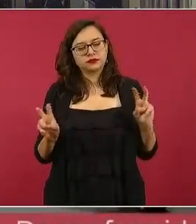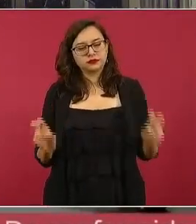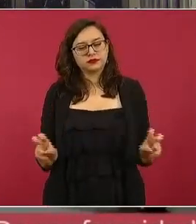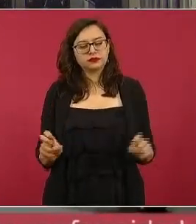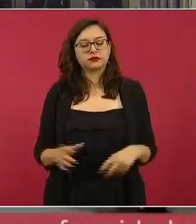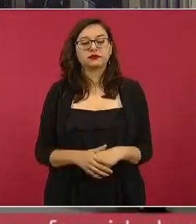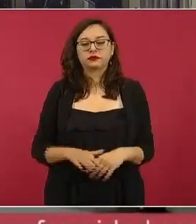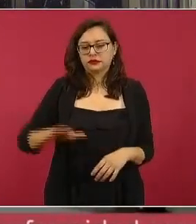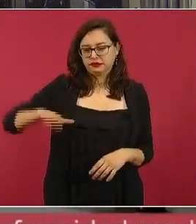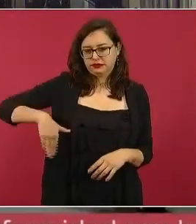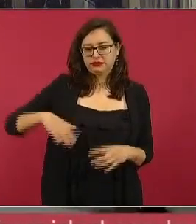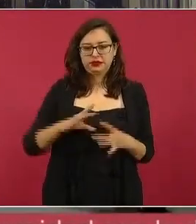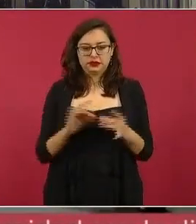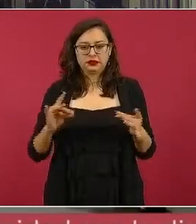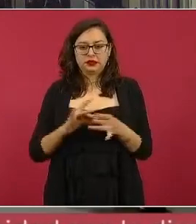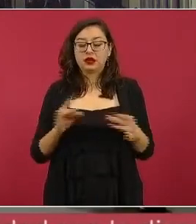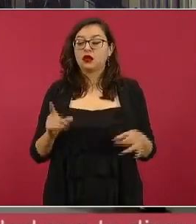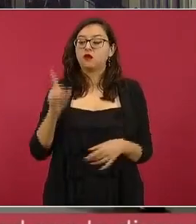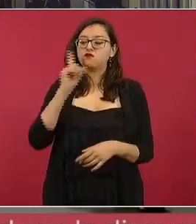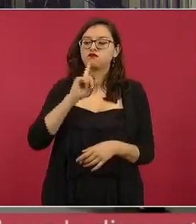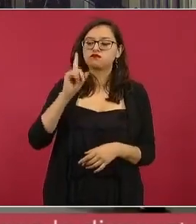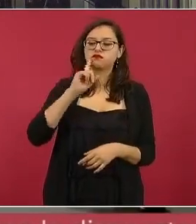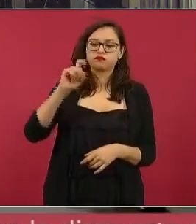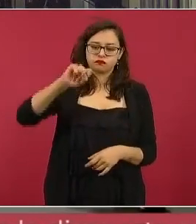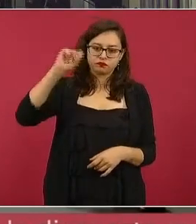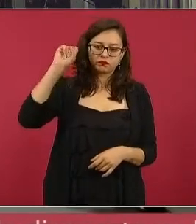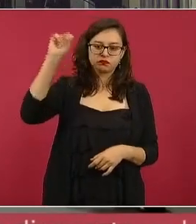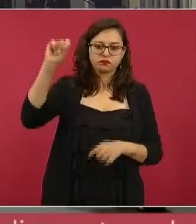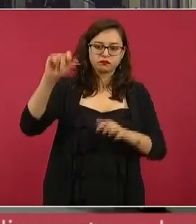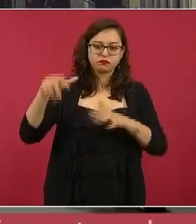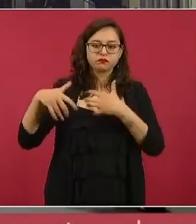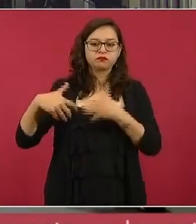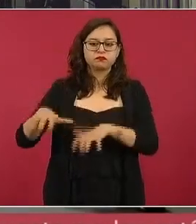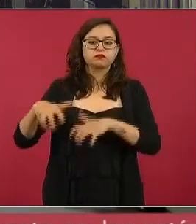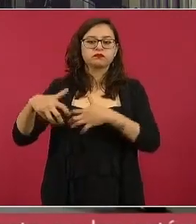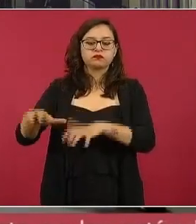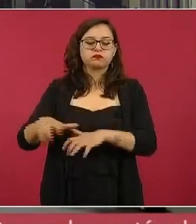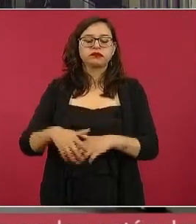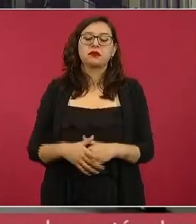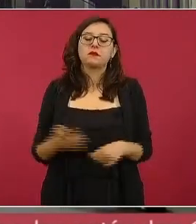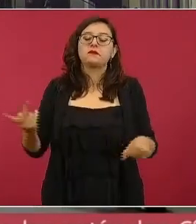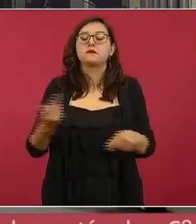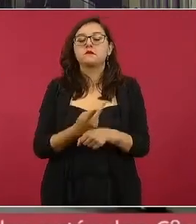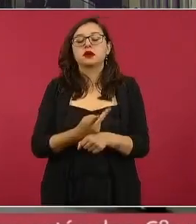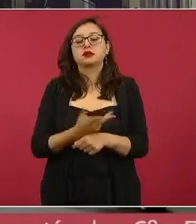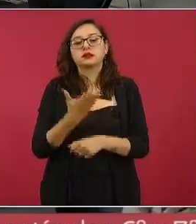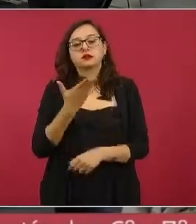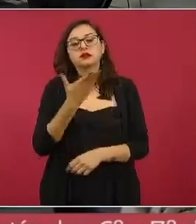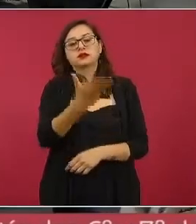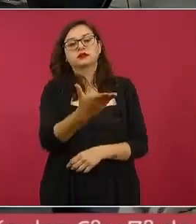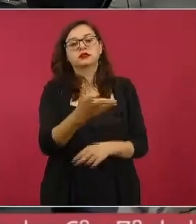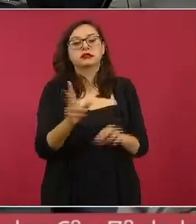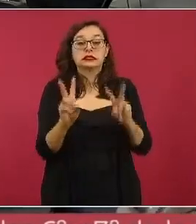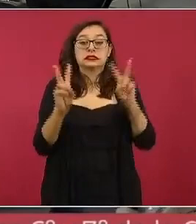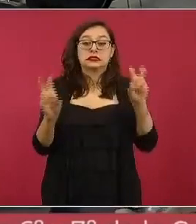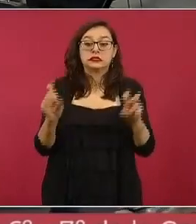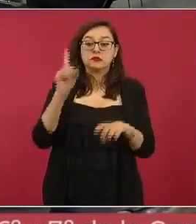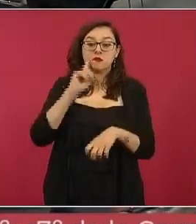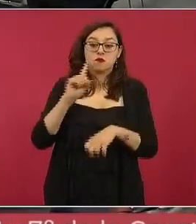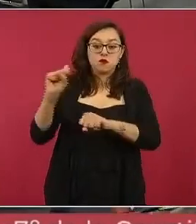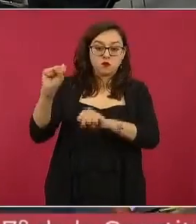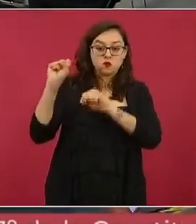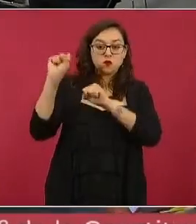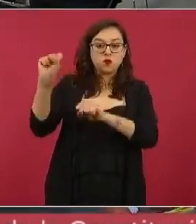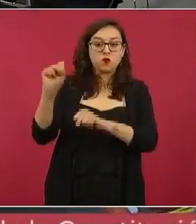del movimiento feminista bueno pues insistentemente se ha pedido que cuando se pueda referir al tema del movimiento feminista